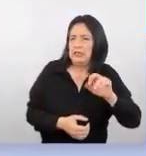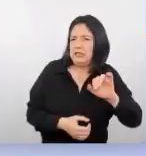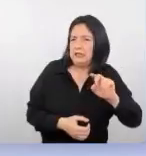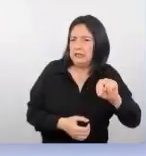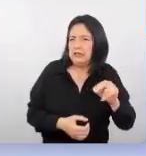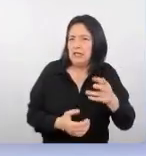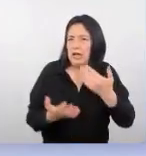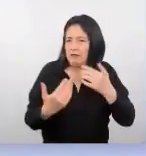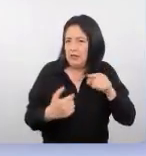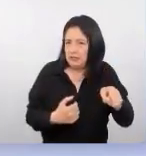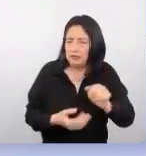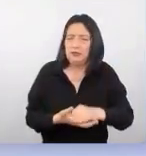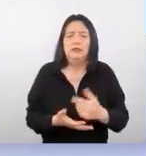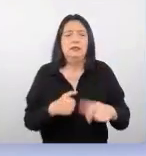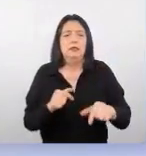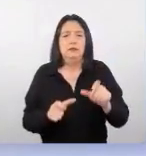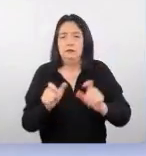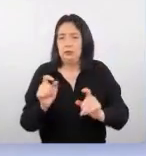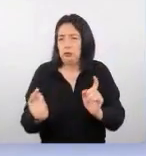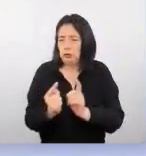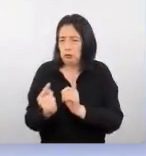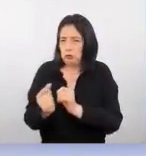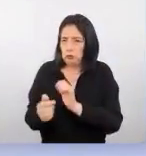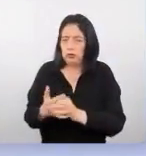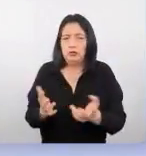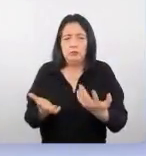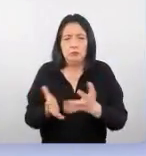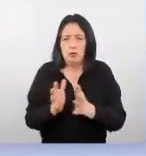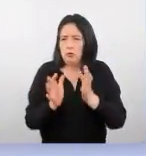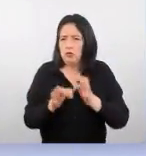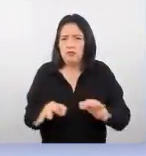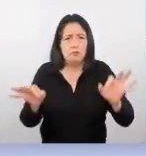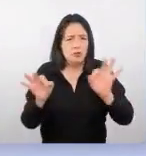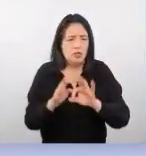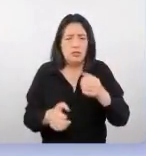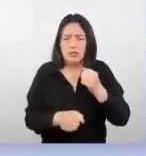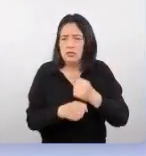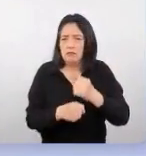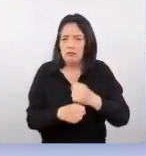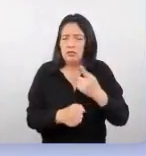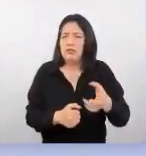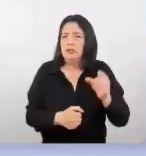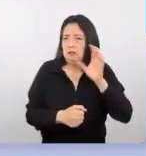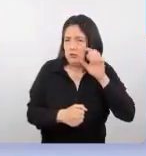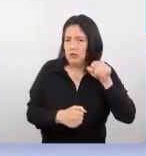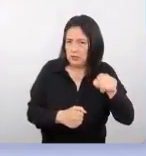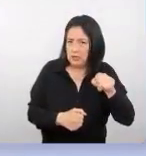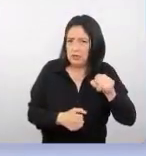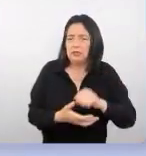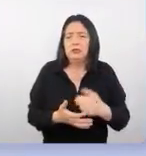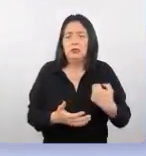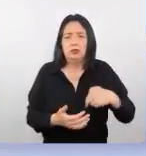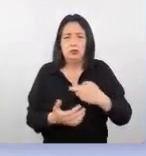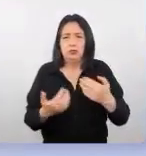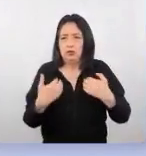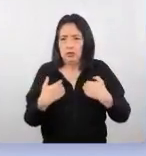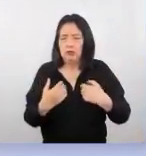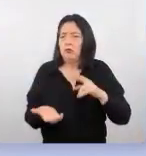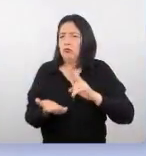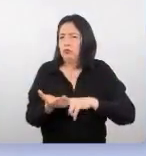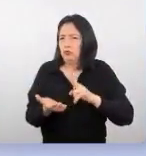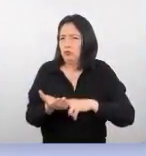hecho, las relaciones personales son más importantes que en el trabajo, entonces hay que buscar acá, nosotros tenemos un socio,